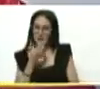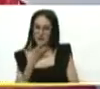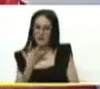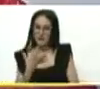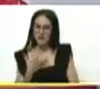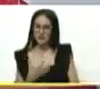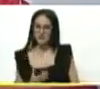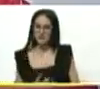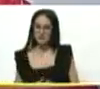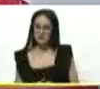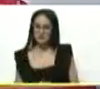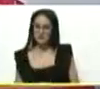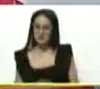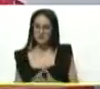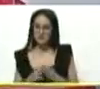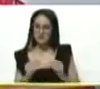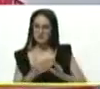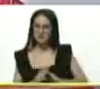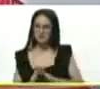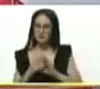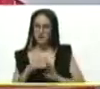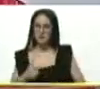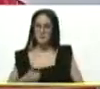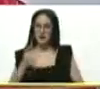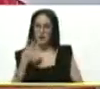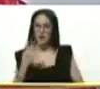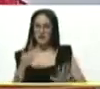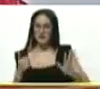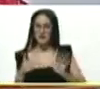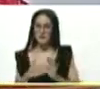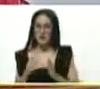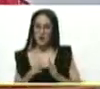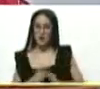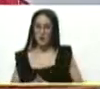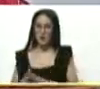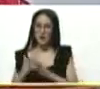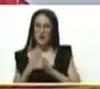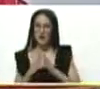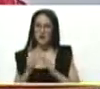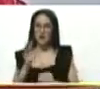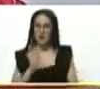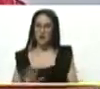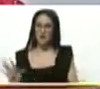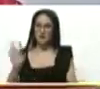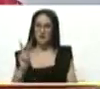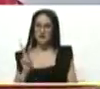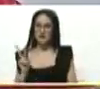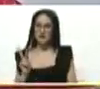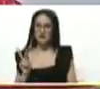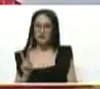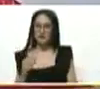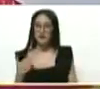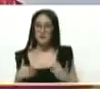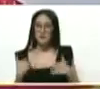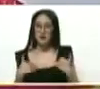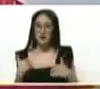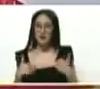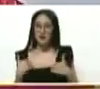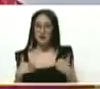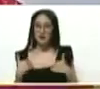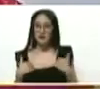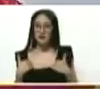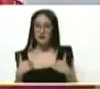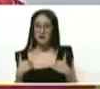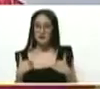en todas las comunidades. Más de 46 mil comunidades en todo el país. El día miércoles nosotros vamos a dar